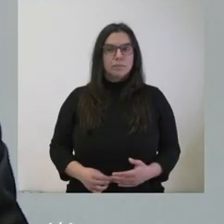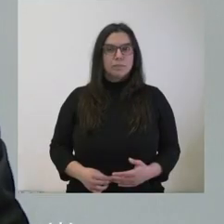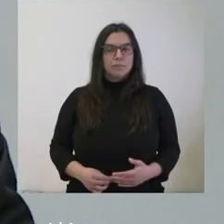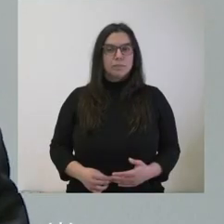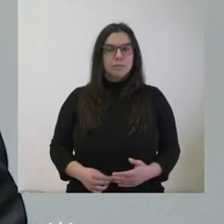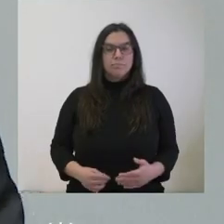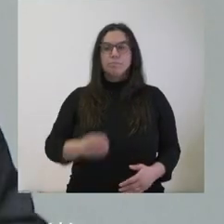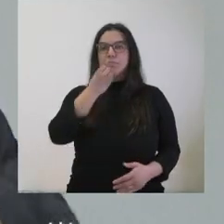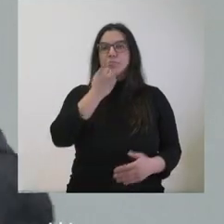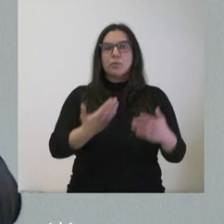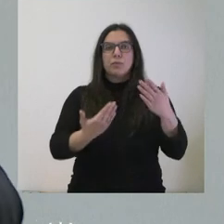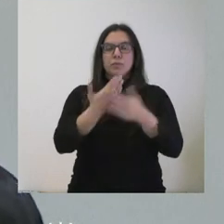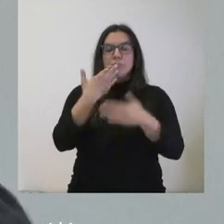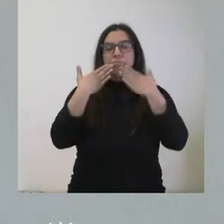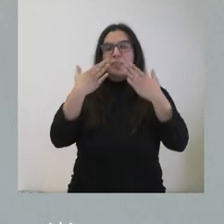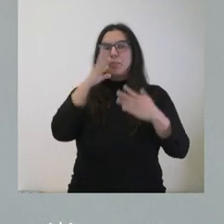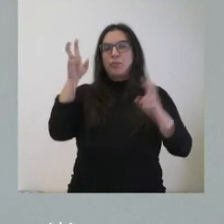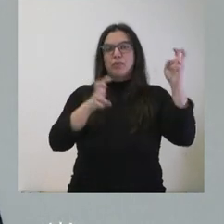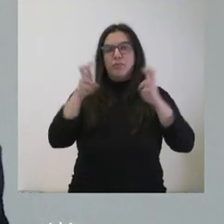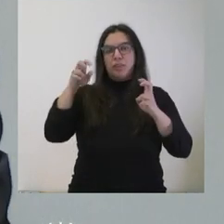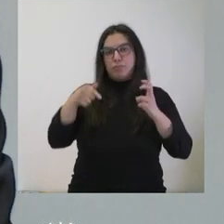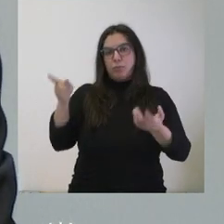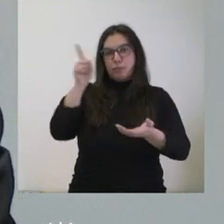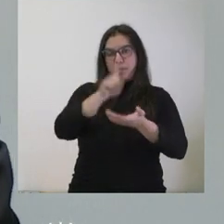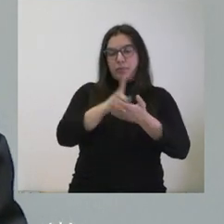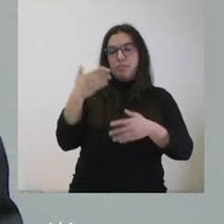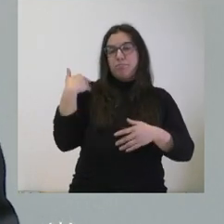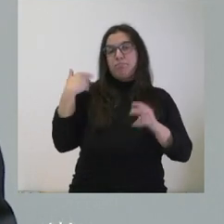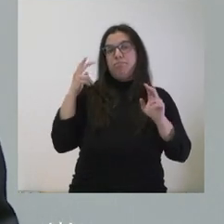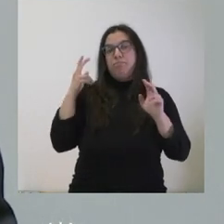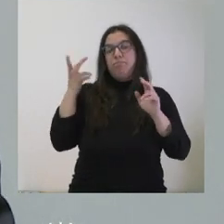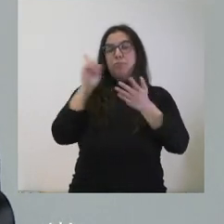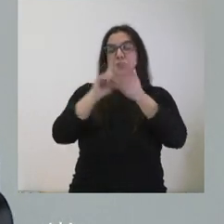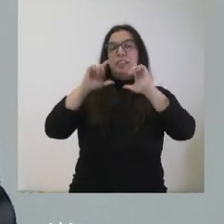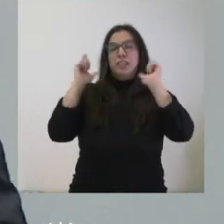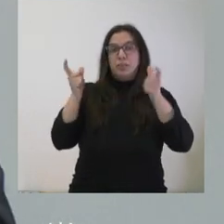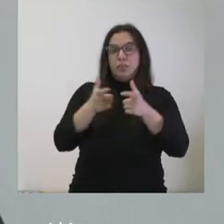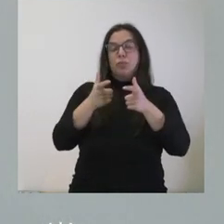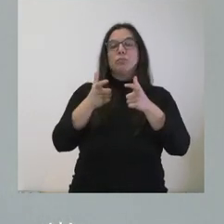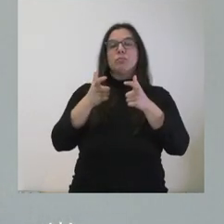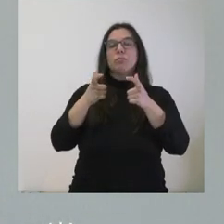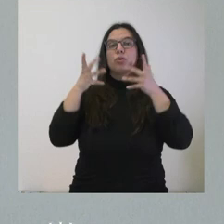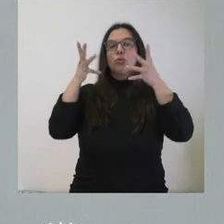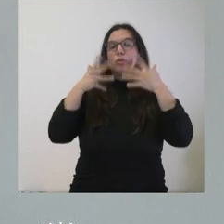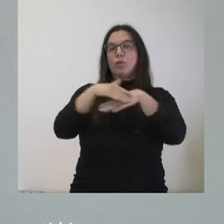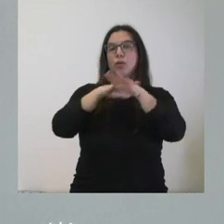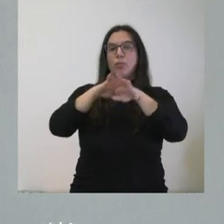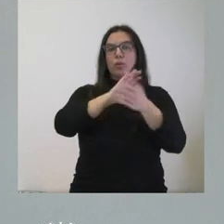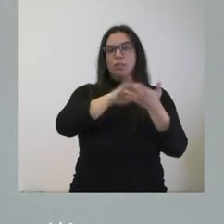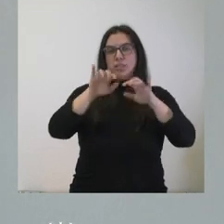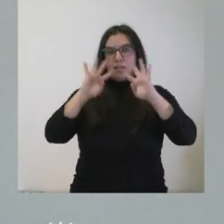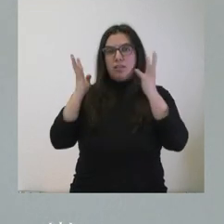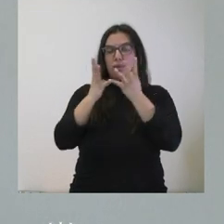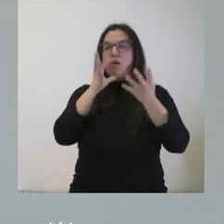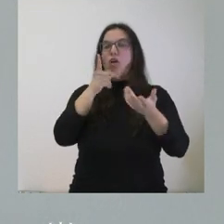Buenos días y muchas gracias por su presencia hoy aquí nuevamente, en donde hemos tenido una nueva sesión del Consejo de Gobierno de Castilla y León y